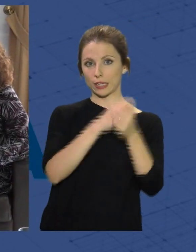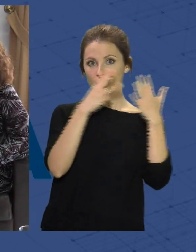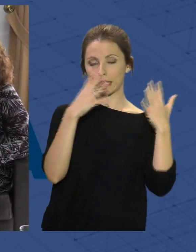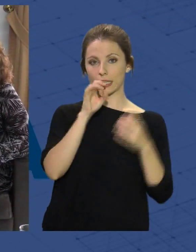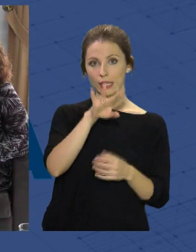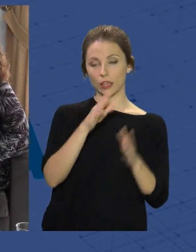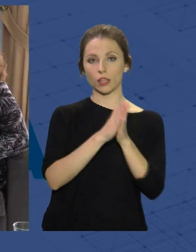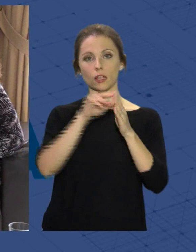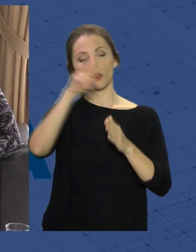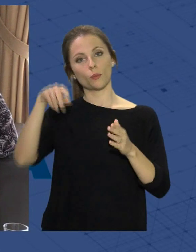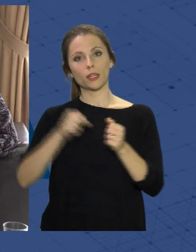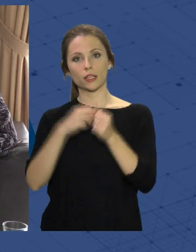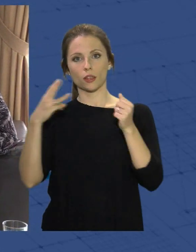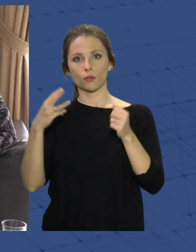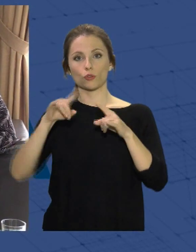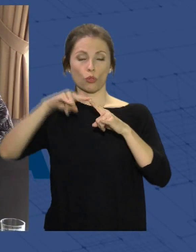prácticamente se ha duplicado.